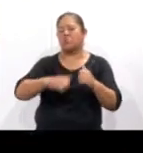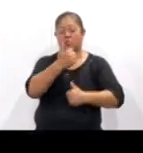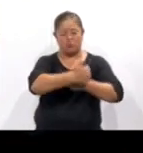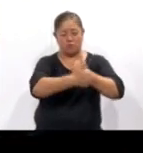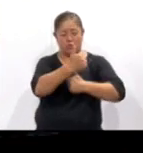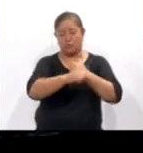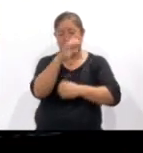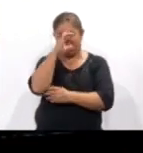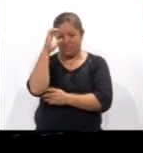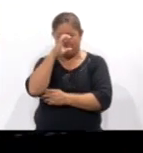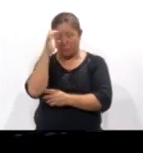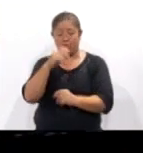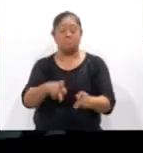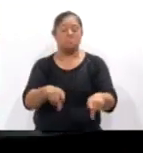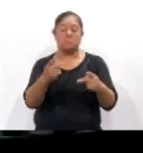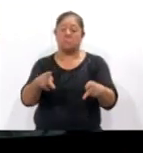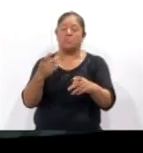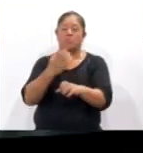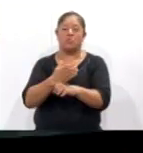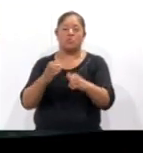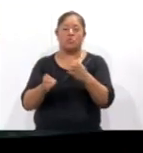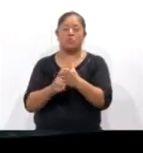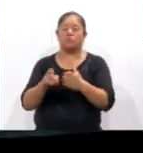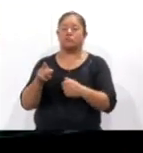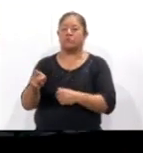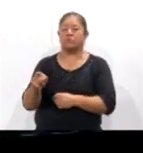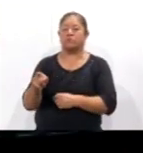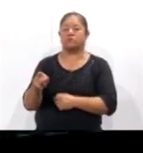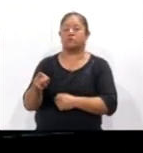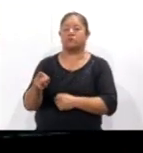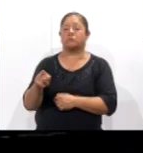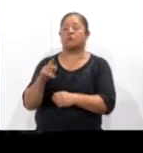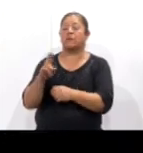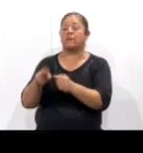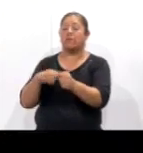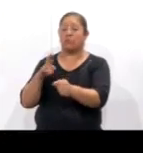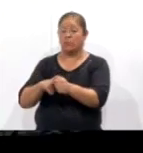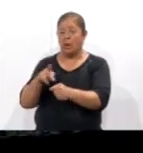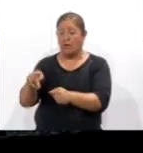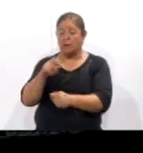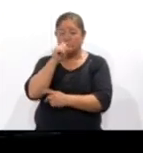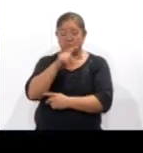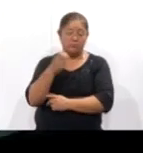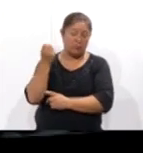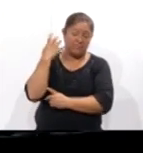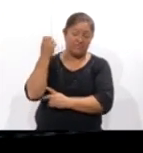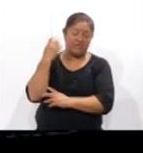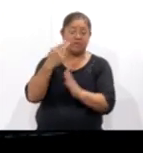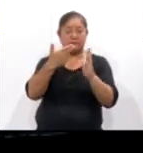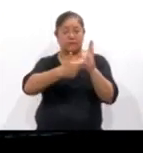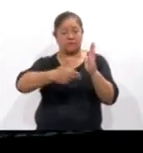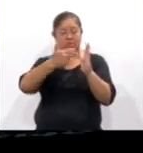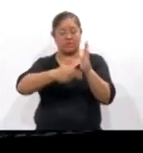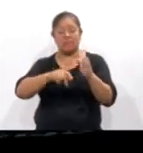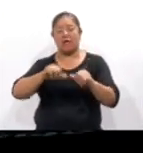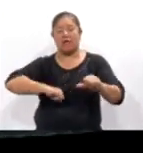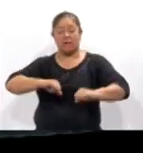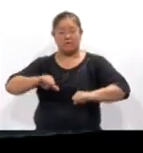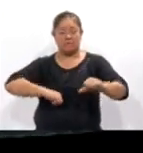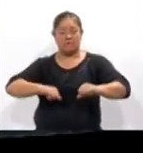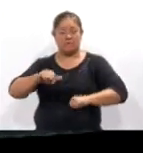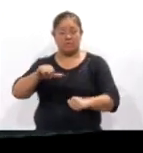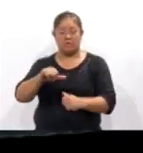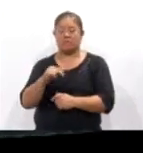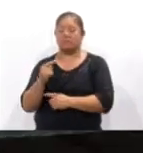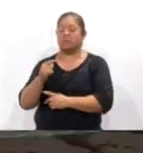venta de productos agroecológicos, así como conferencias y talleres, además de actividades de